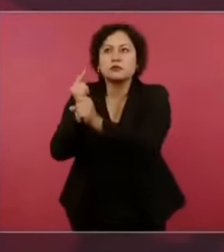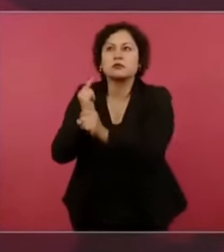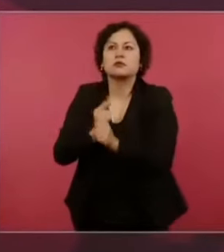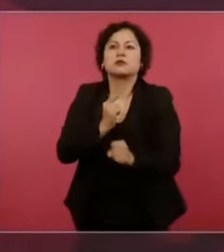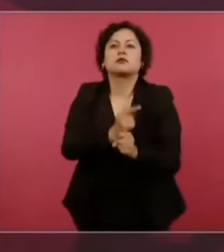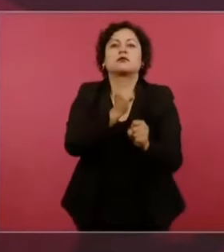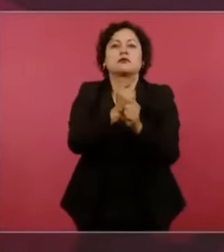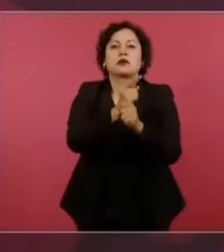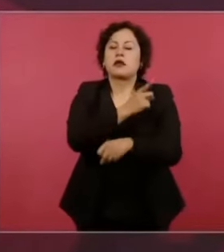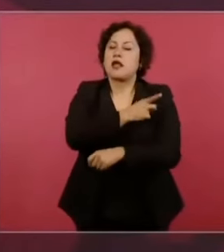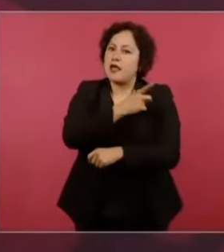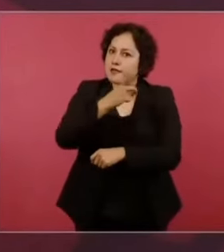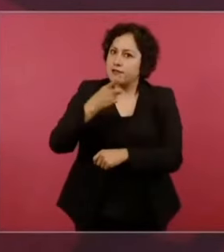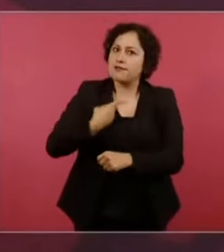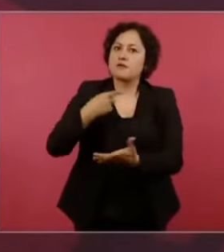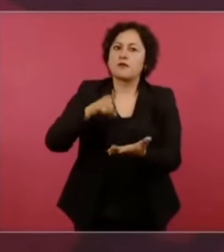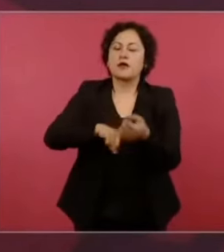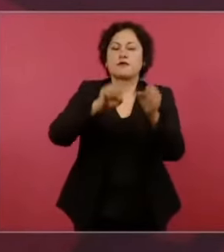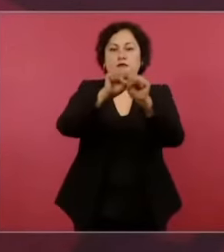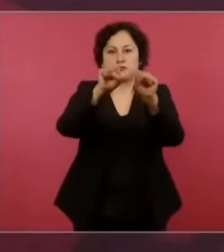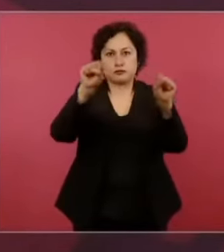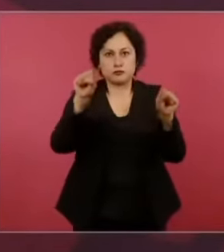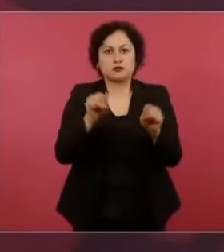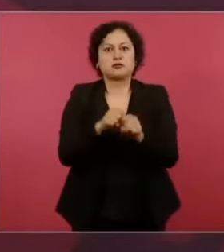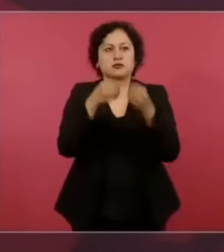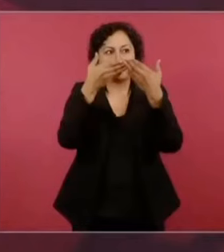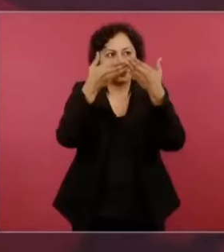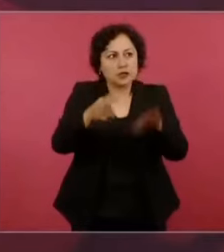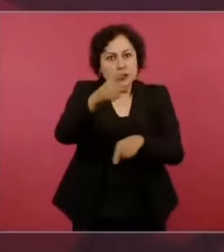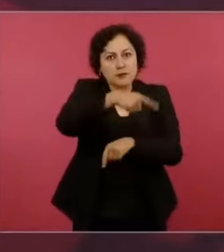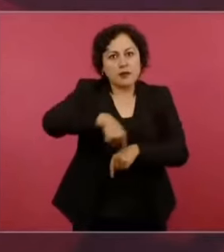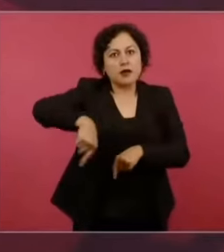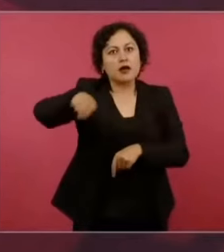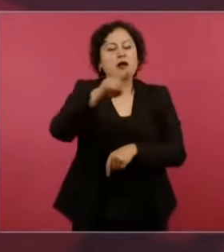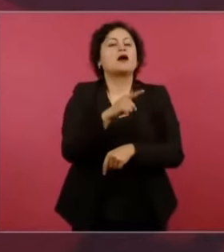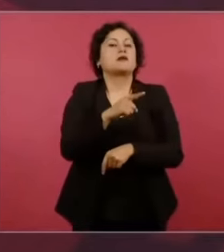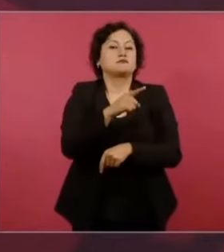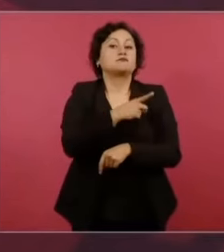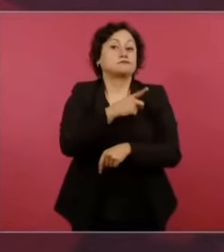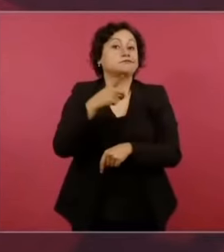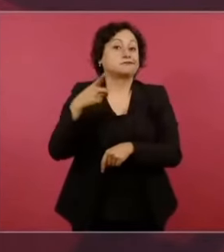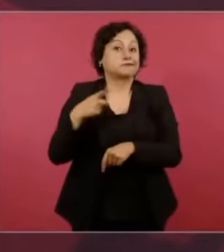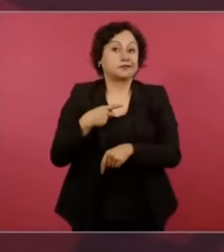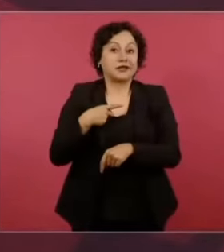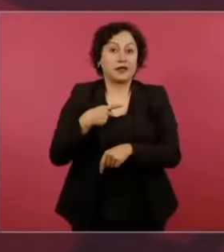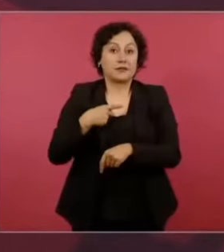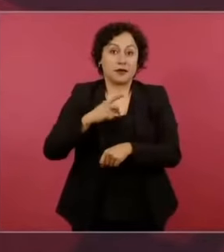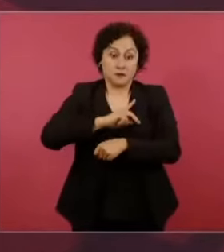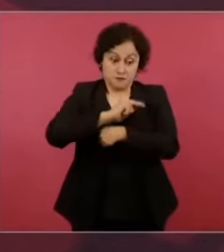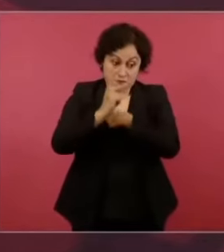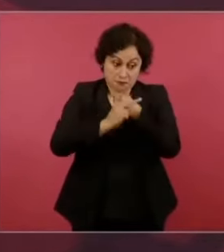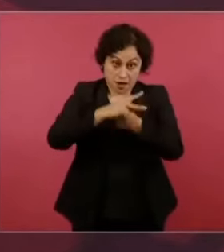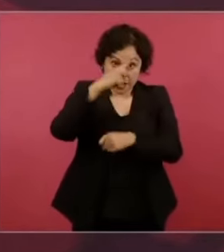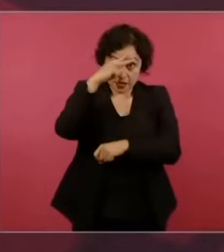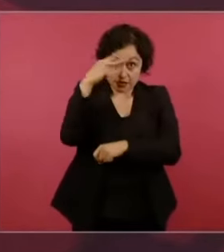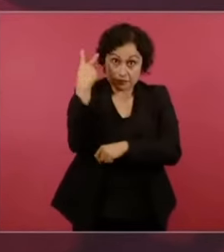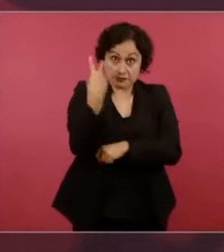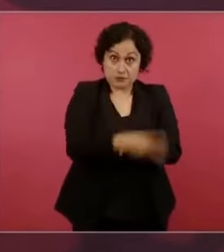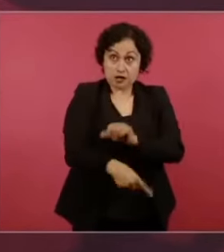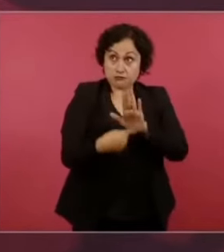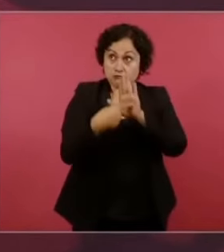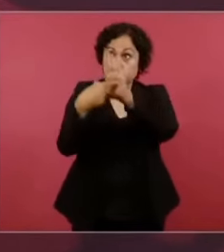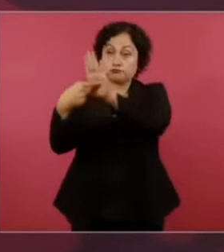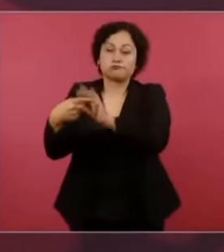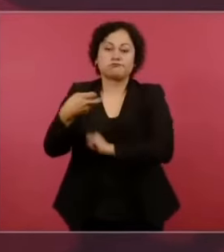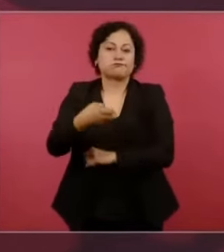públicos para los cuales, hoy en día, el sistema de salud del país es único. Usted,